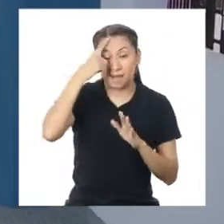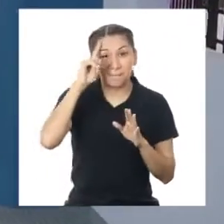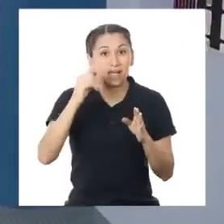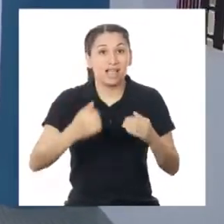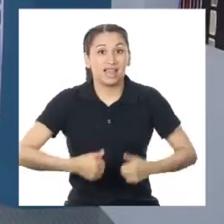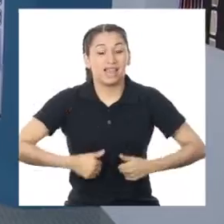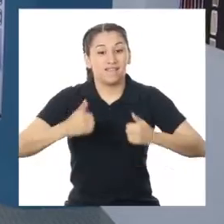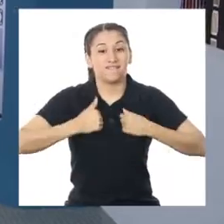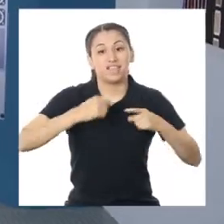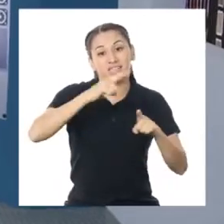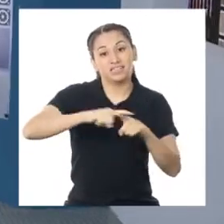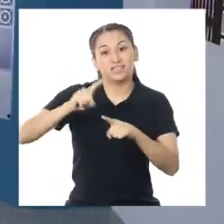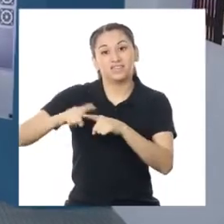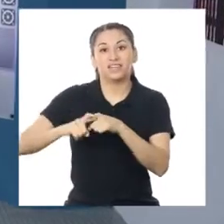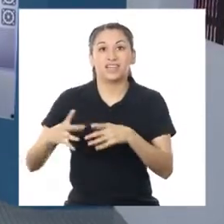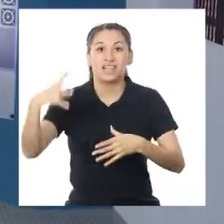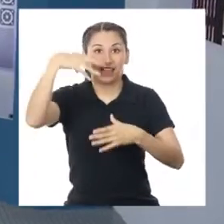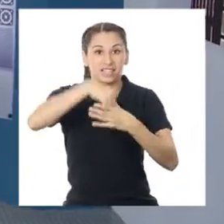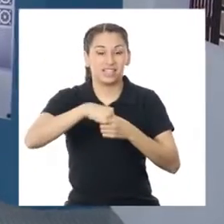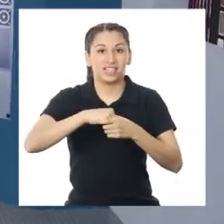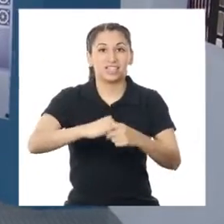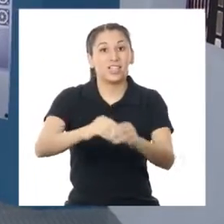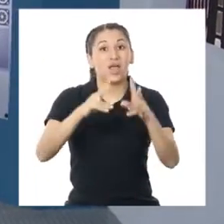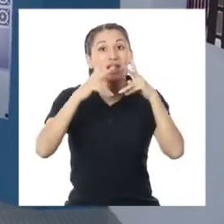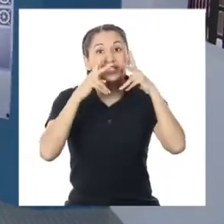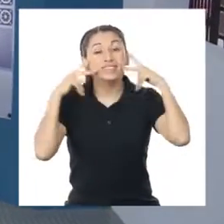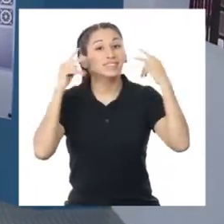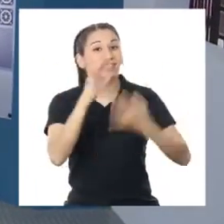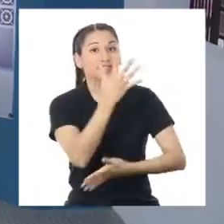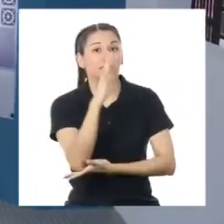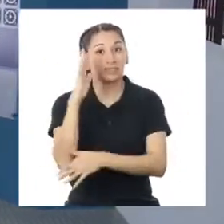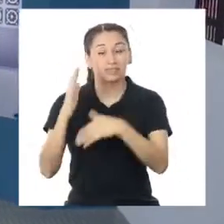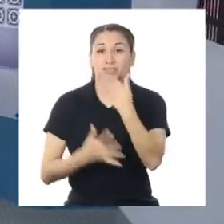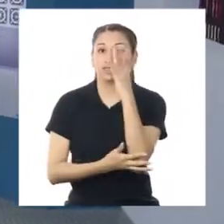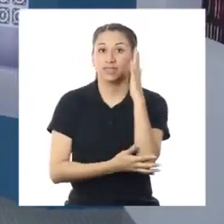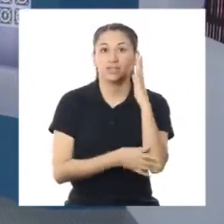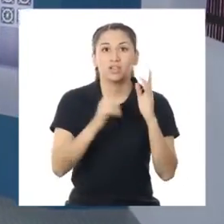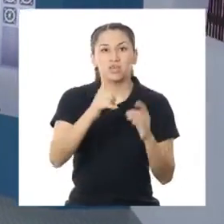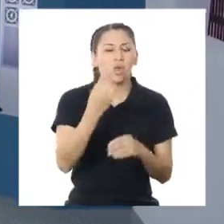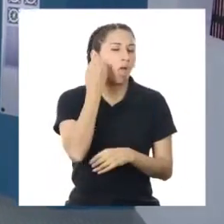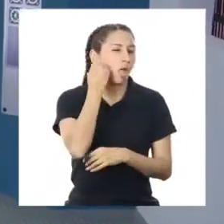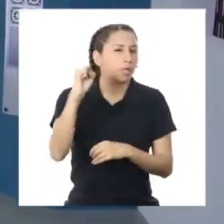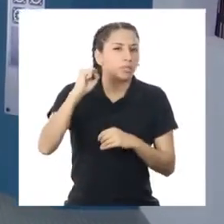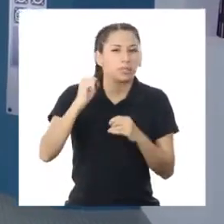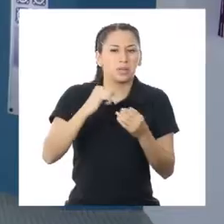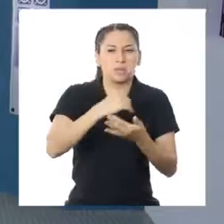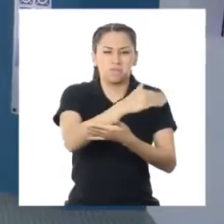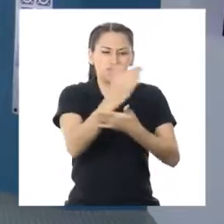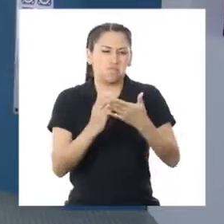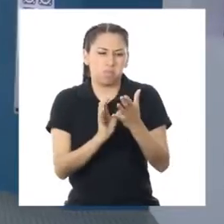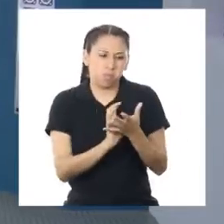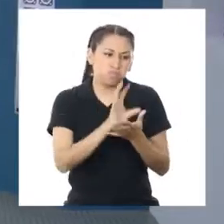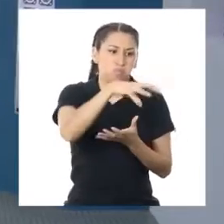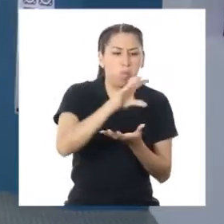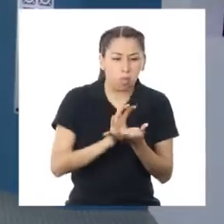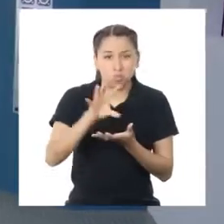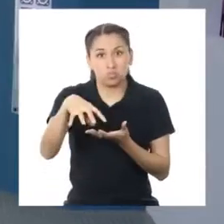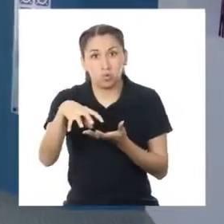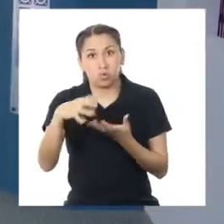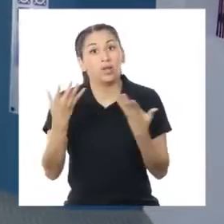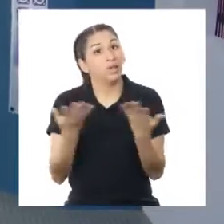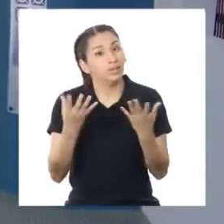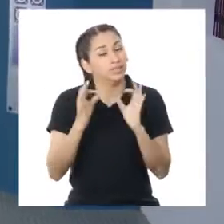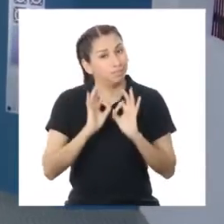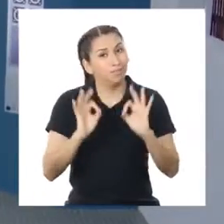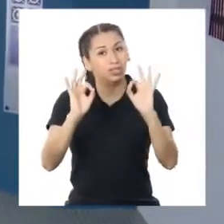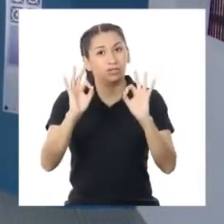para la biodiversidad de nuestra Amazonía. Sí se hacen de manera desproporcionada. Por